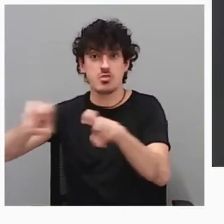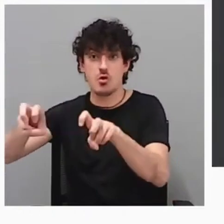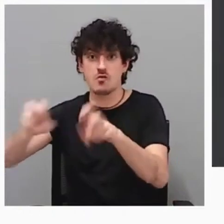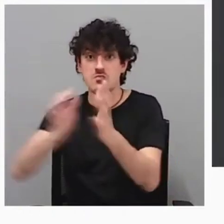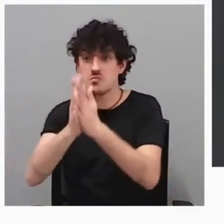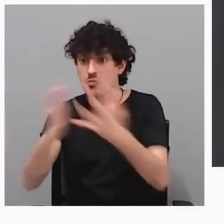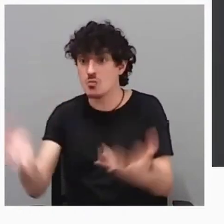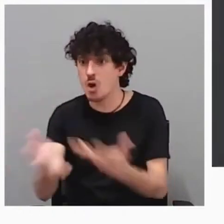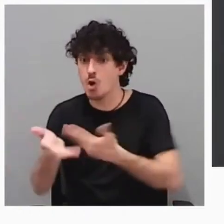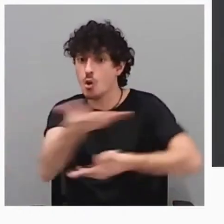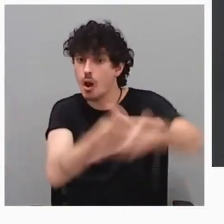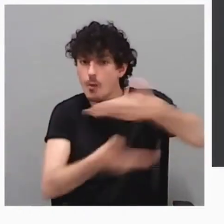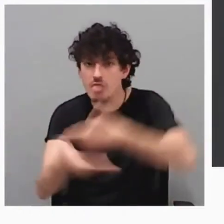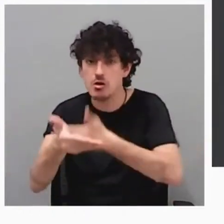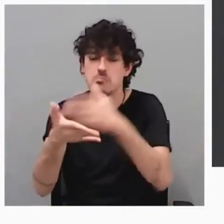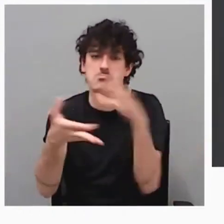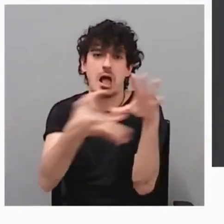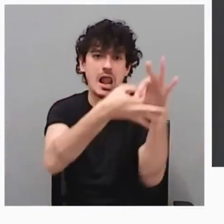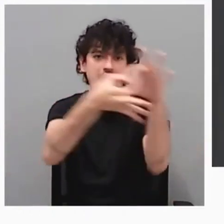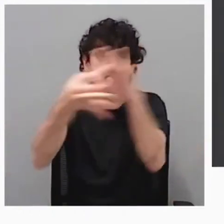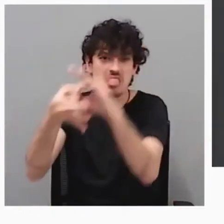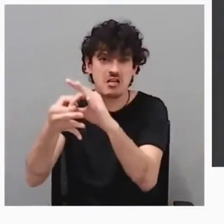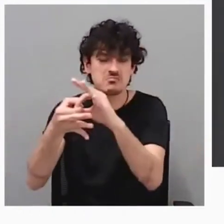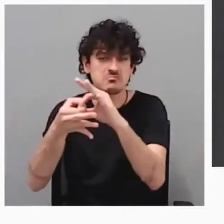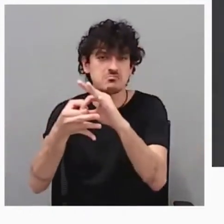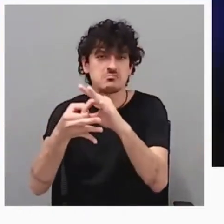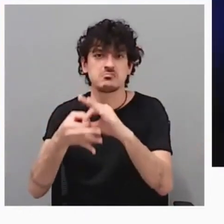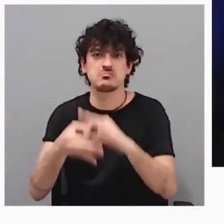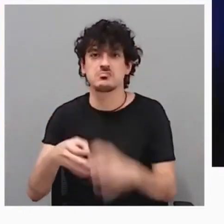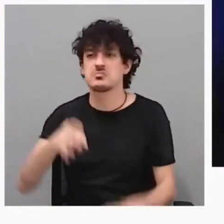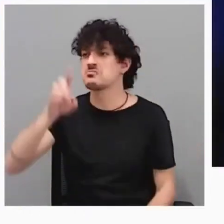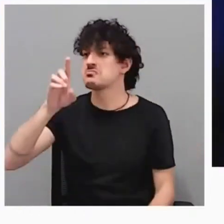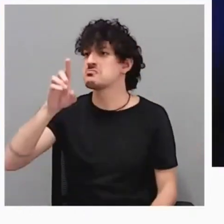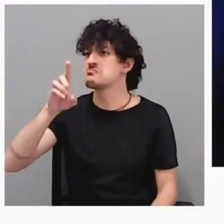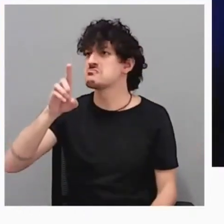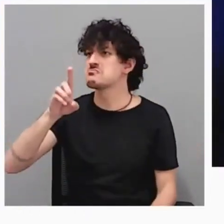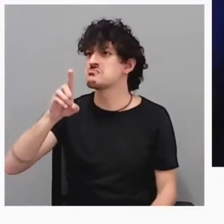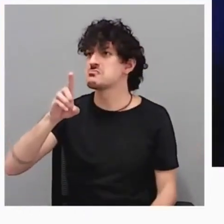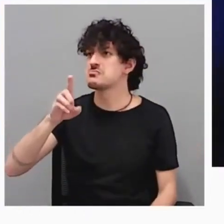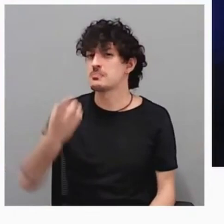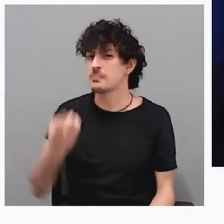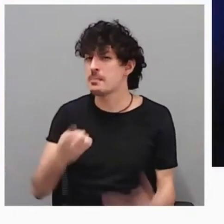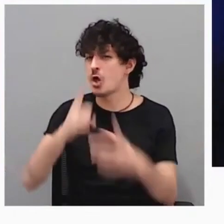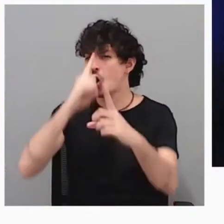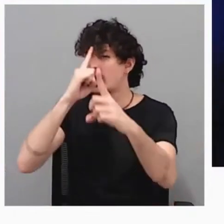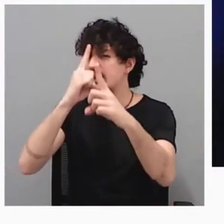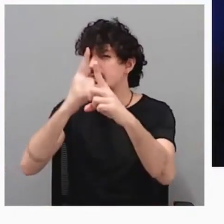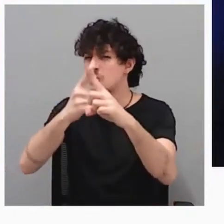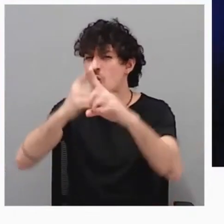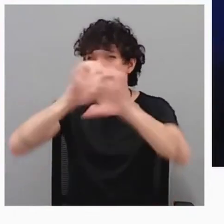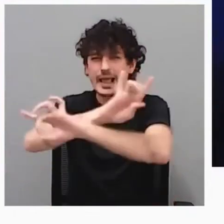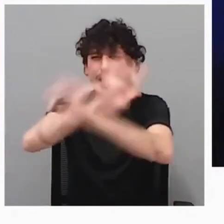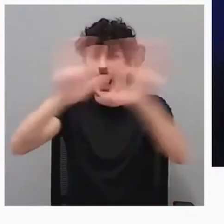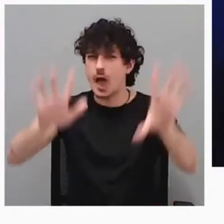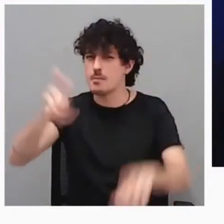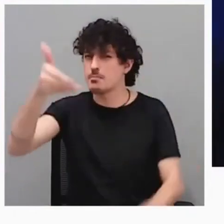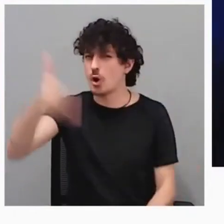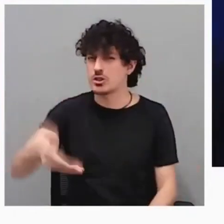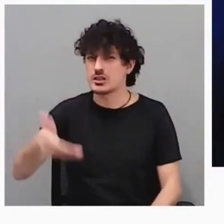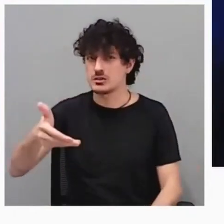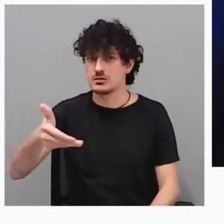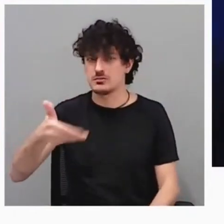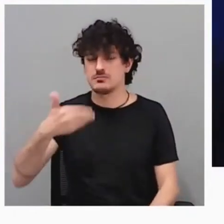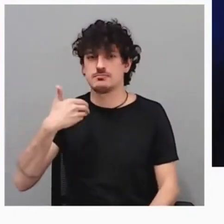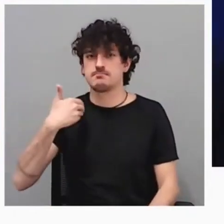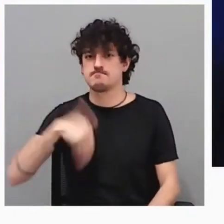las alianzas. Bueno, como decía, si tan importante es definir el propósito y ahí es donde hemos redefinido lo que